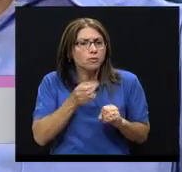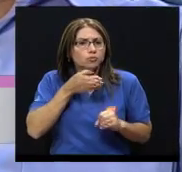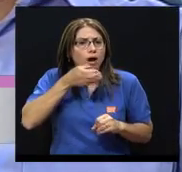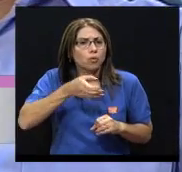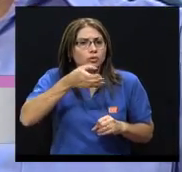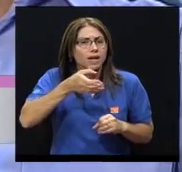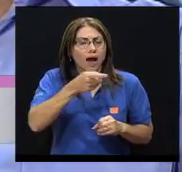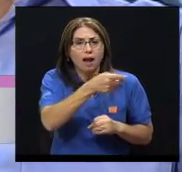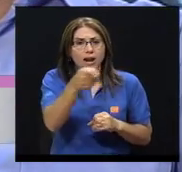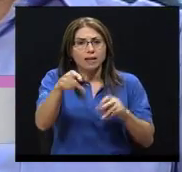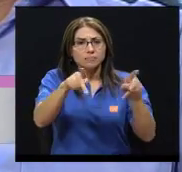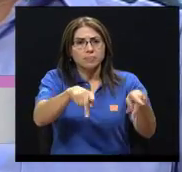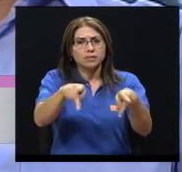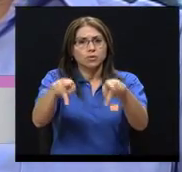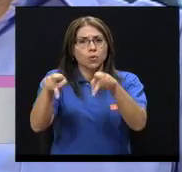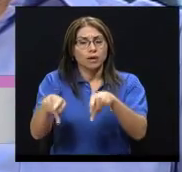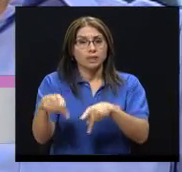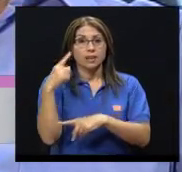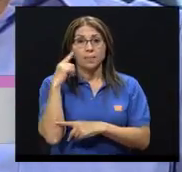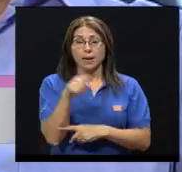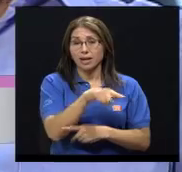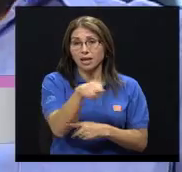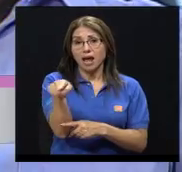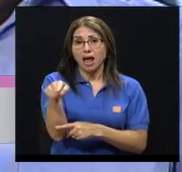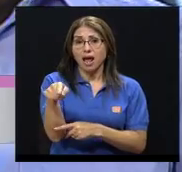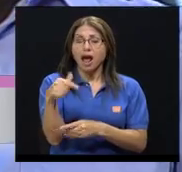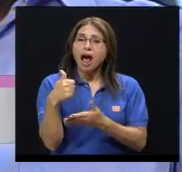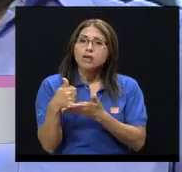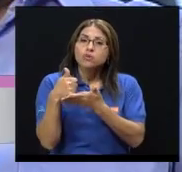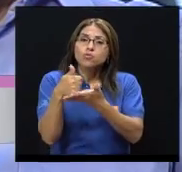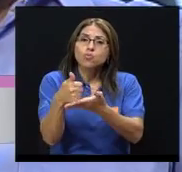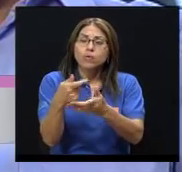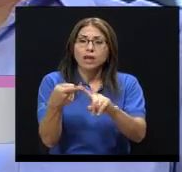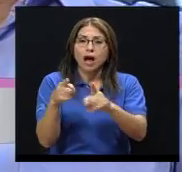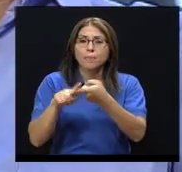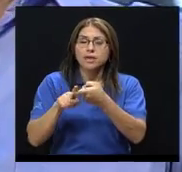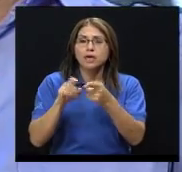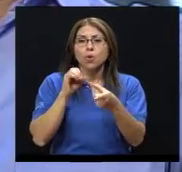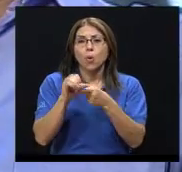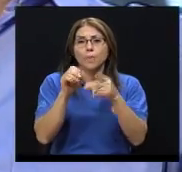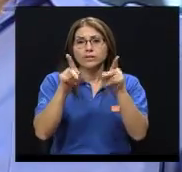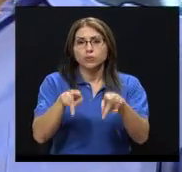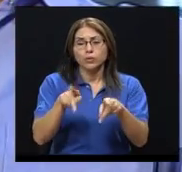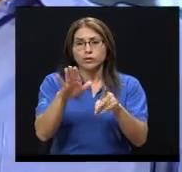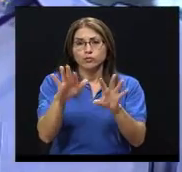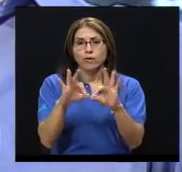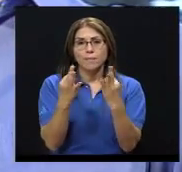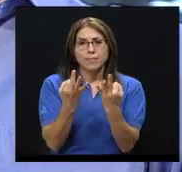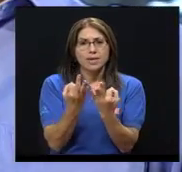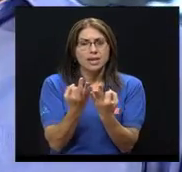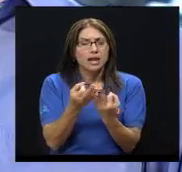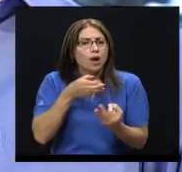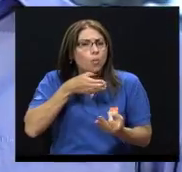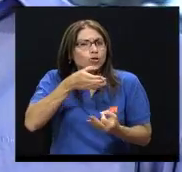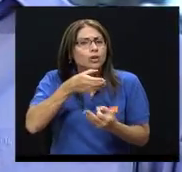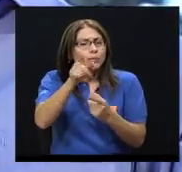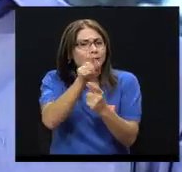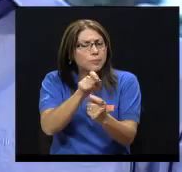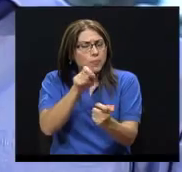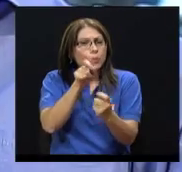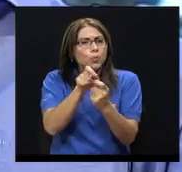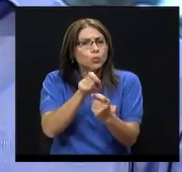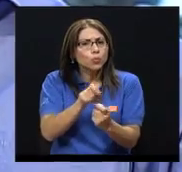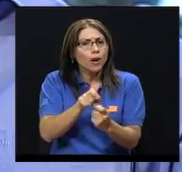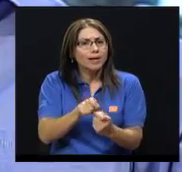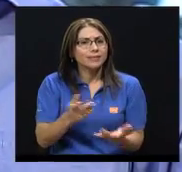aconsejarle a las personas para que ayuden a ese amigo, ese familiar. Puntuales, puntuales así,